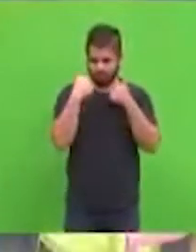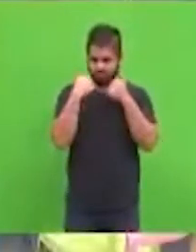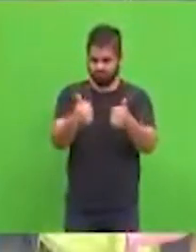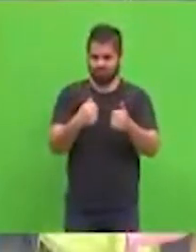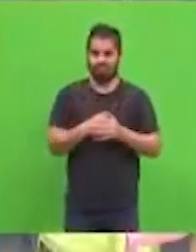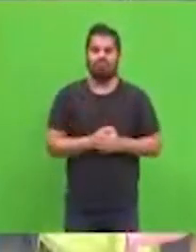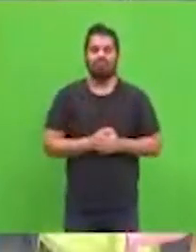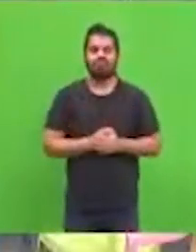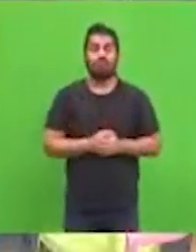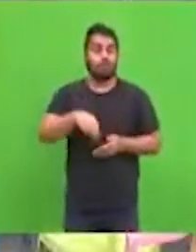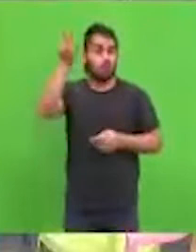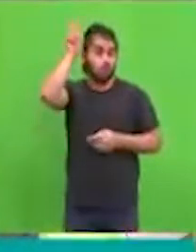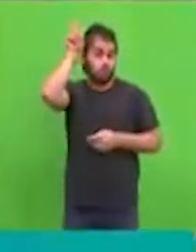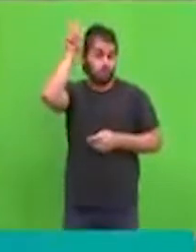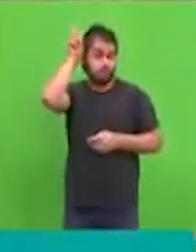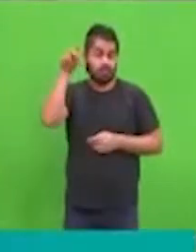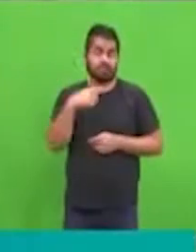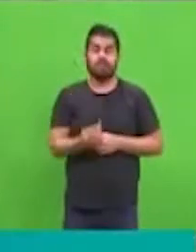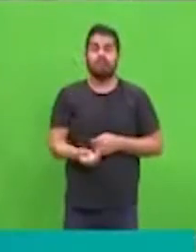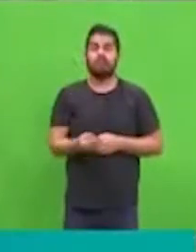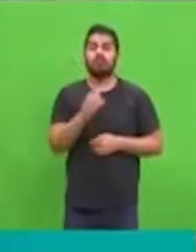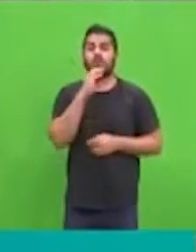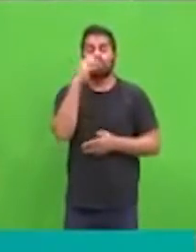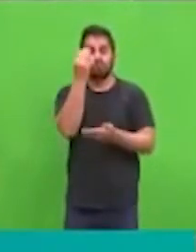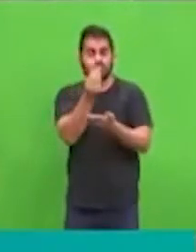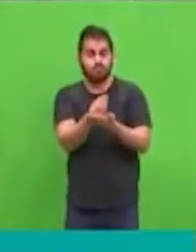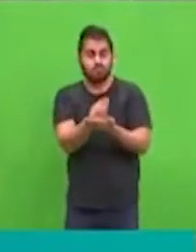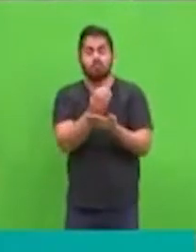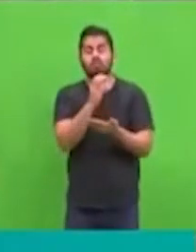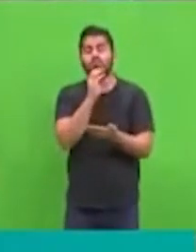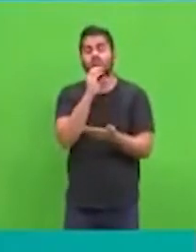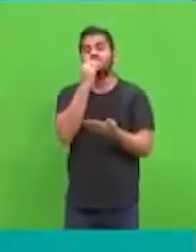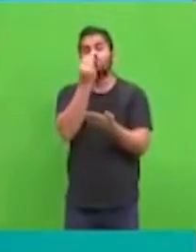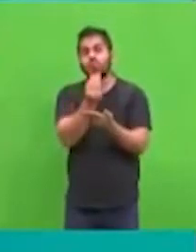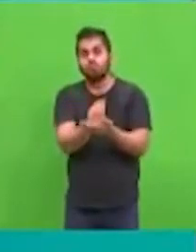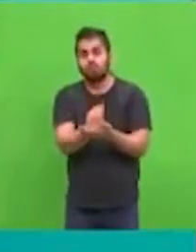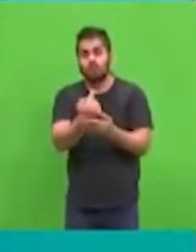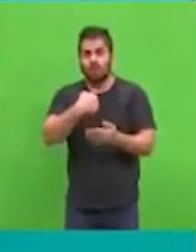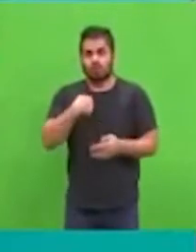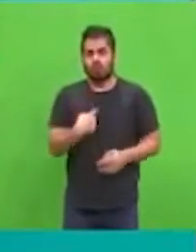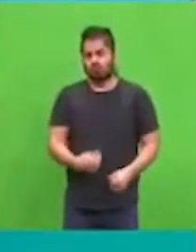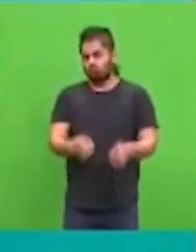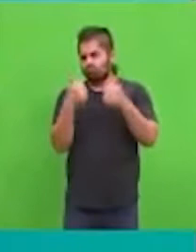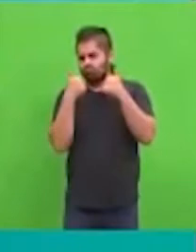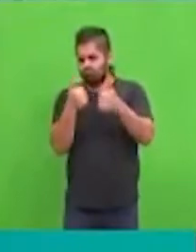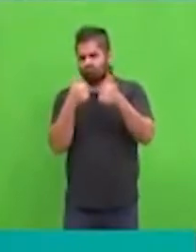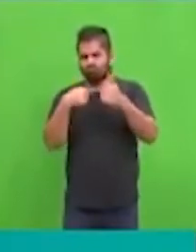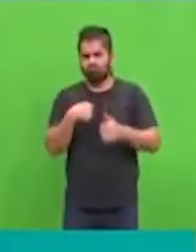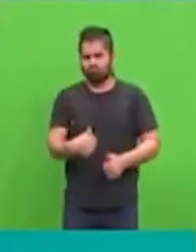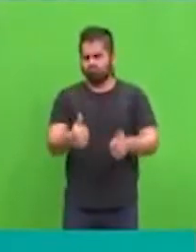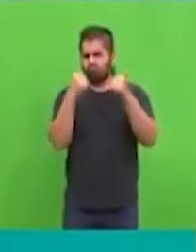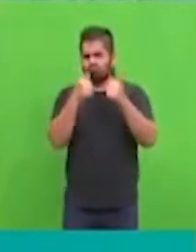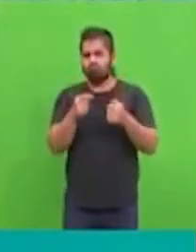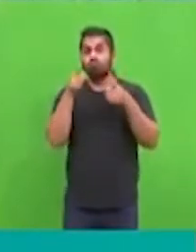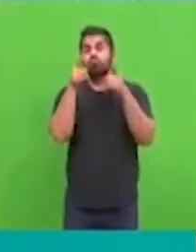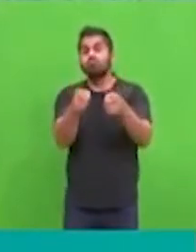canal, que va a ser un canal paralelo a Paraguay TV, de proveer los funcionarios que puedan ser capacitados para poder, justamente